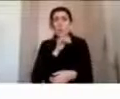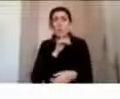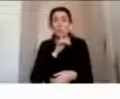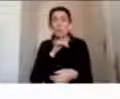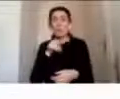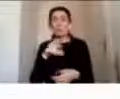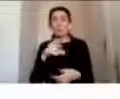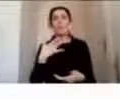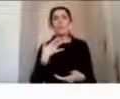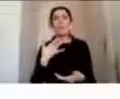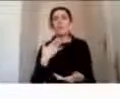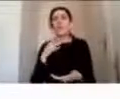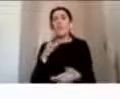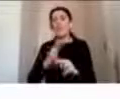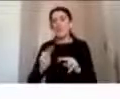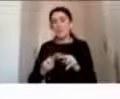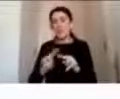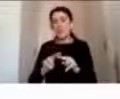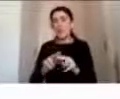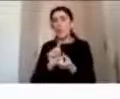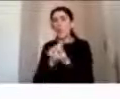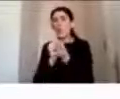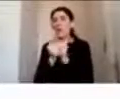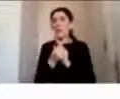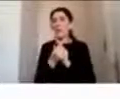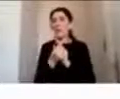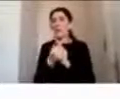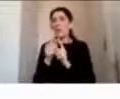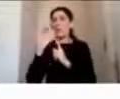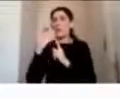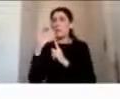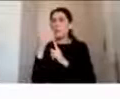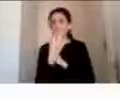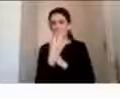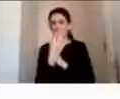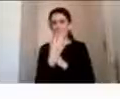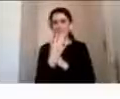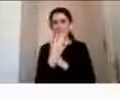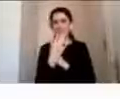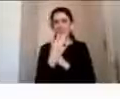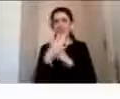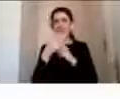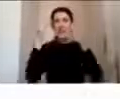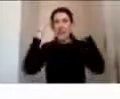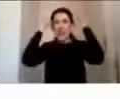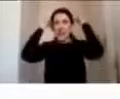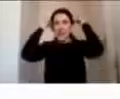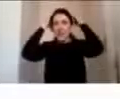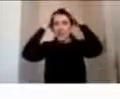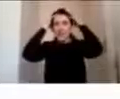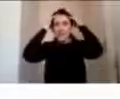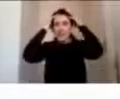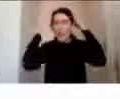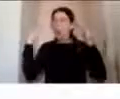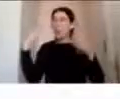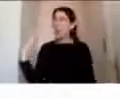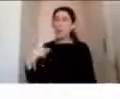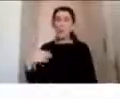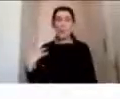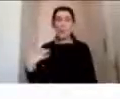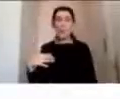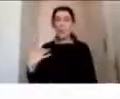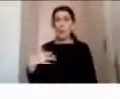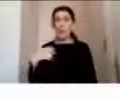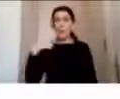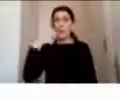cambio sociocultural en relación al cuidado de la cabeza. La cabeza es tan importante para el ser humano, ahí está el centro de